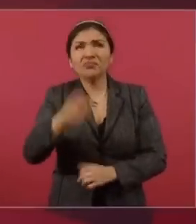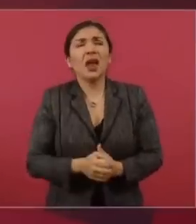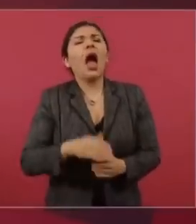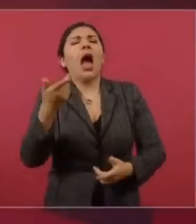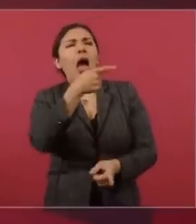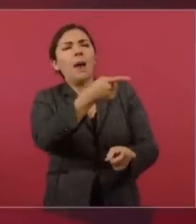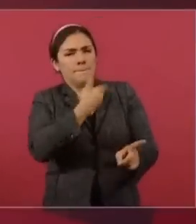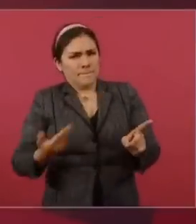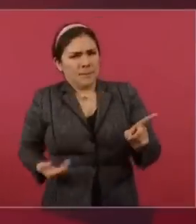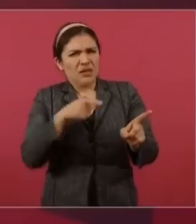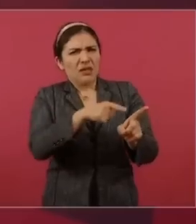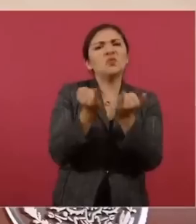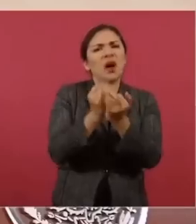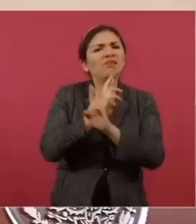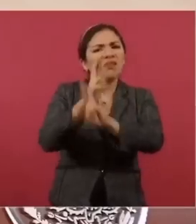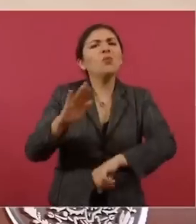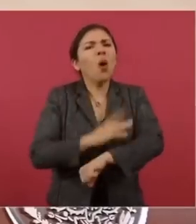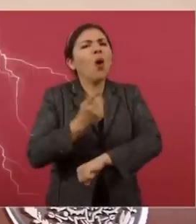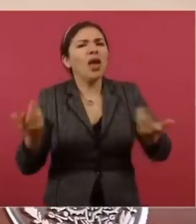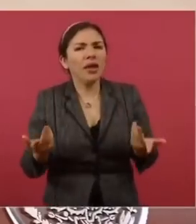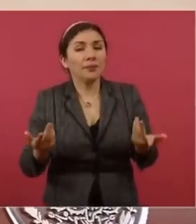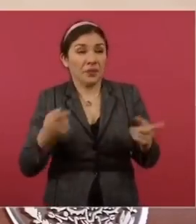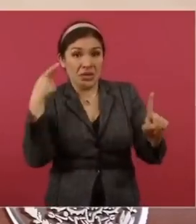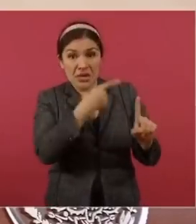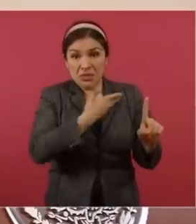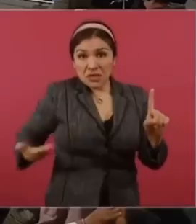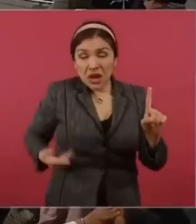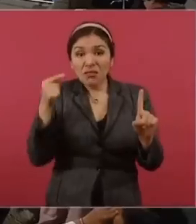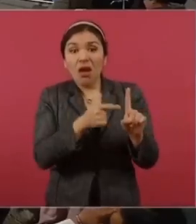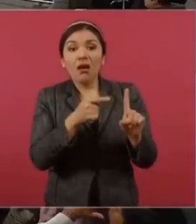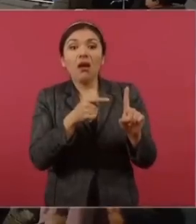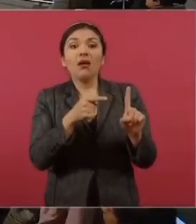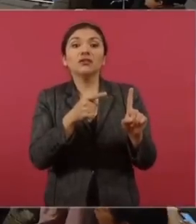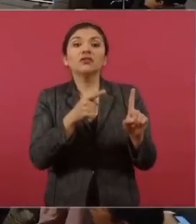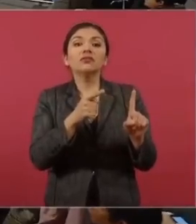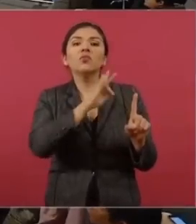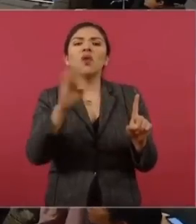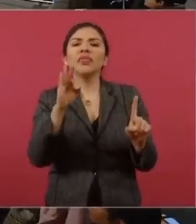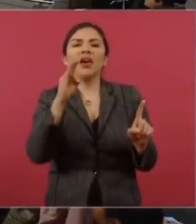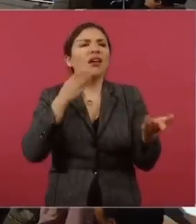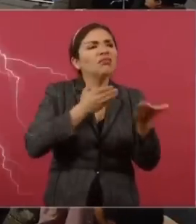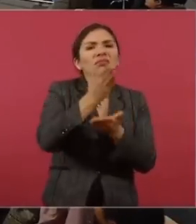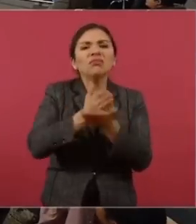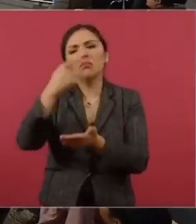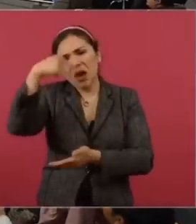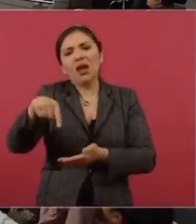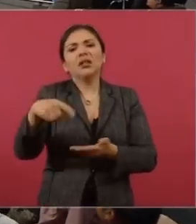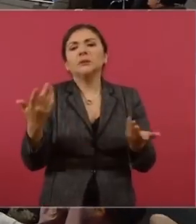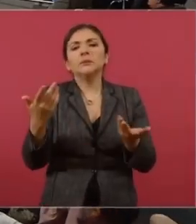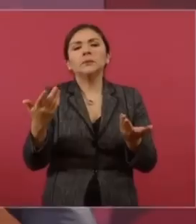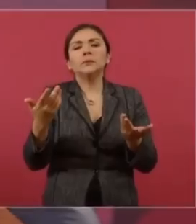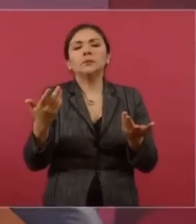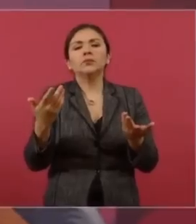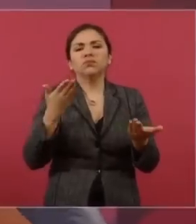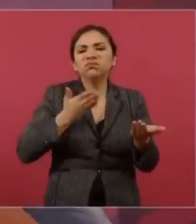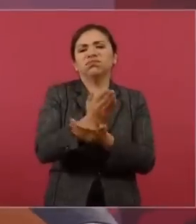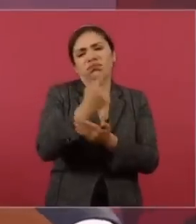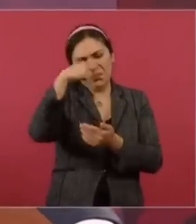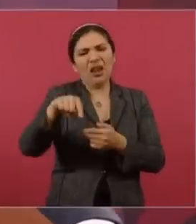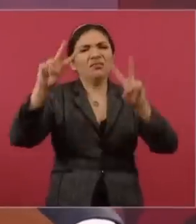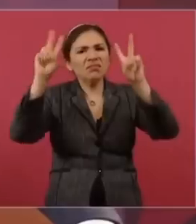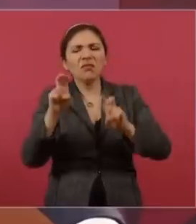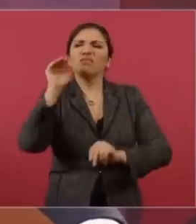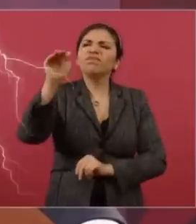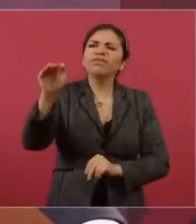contesta? ¿Por qué el presidente se mete a